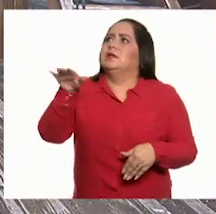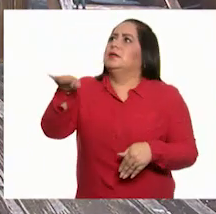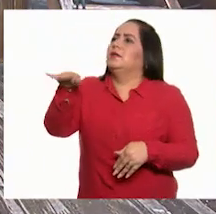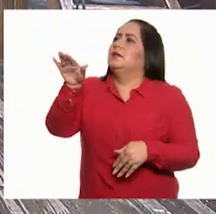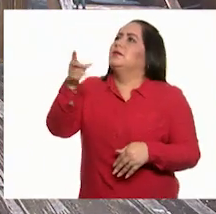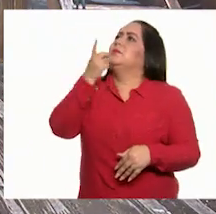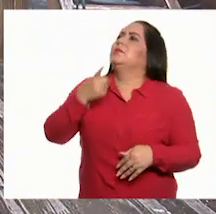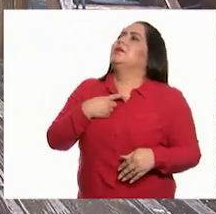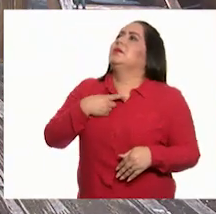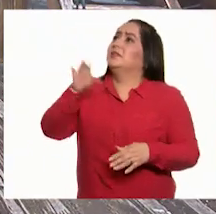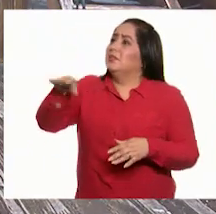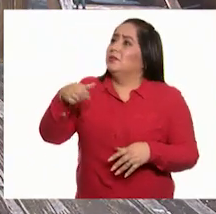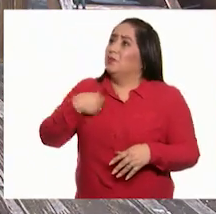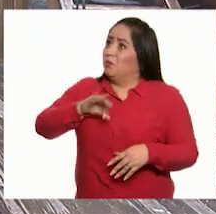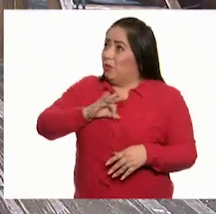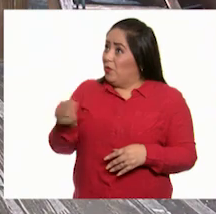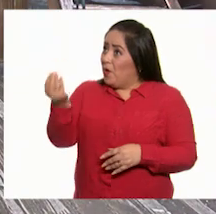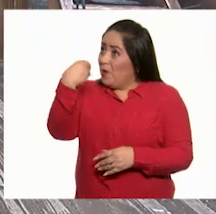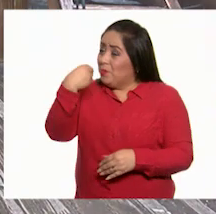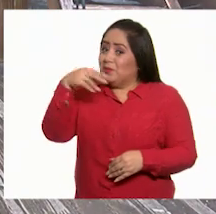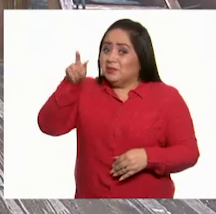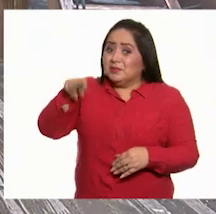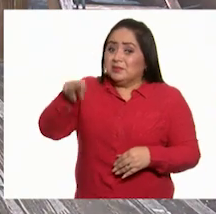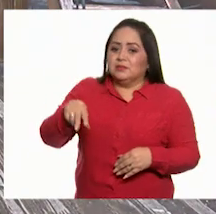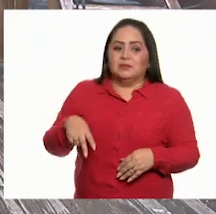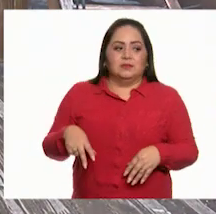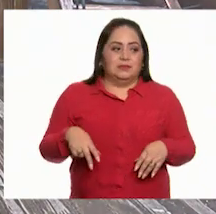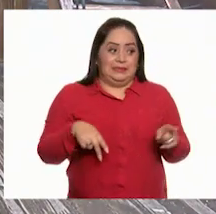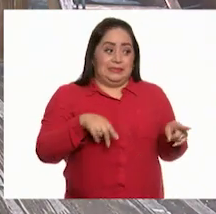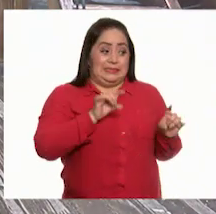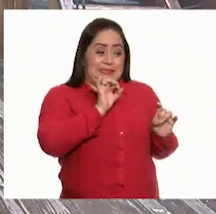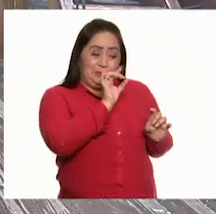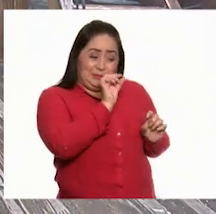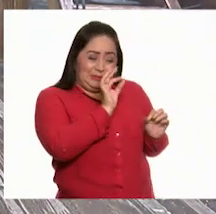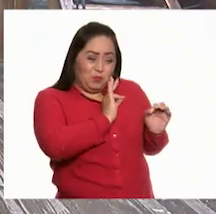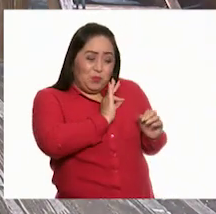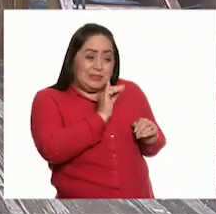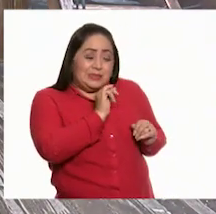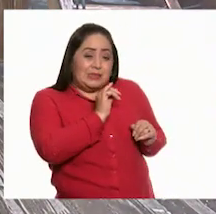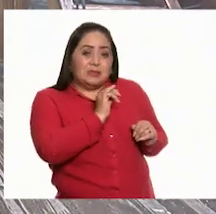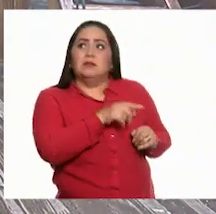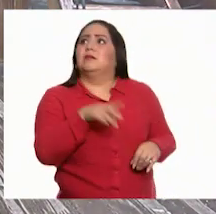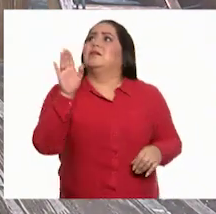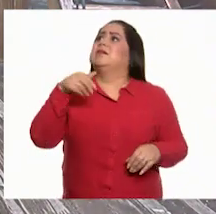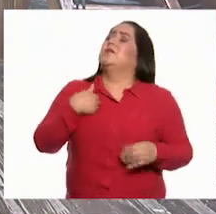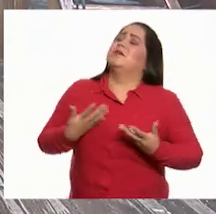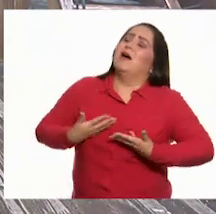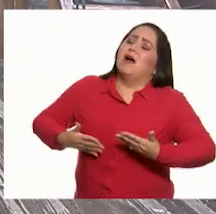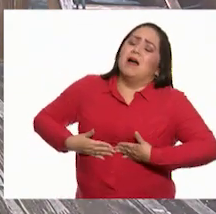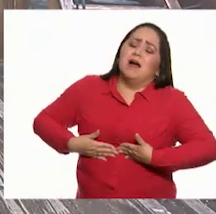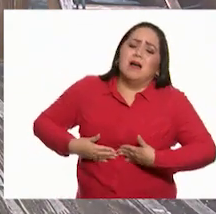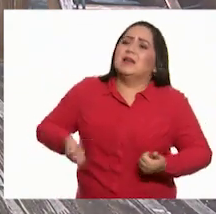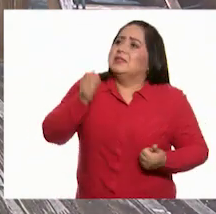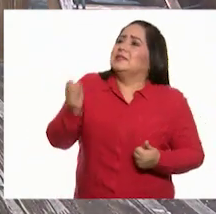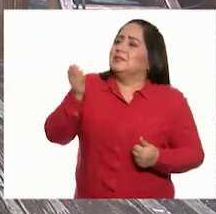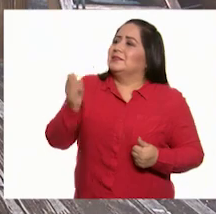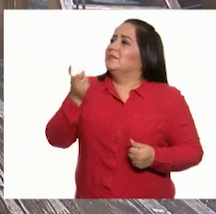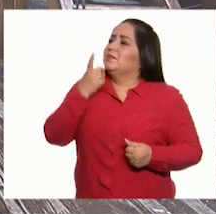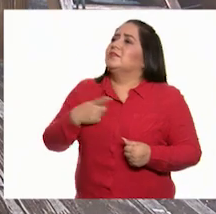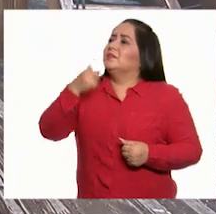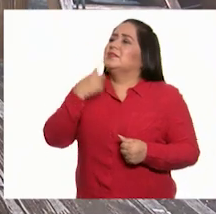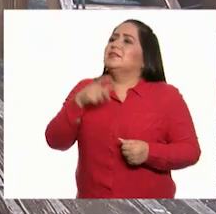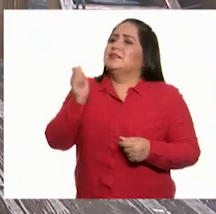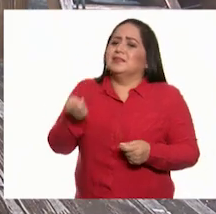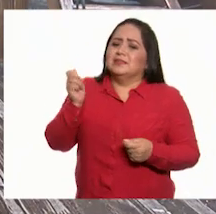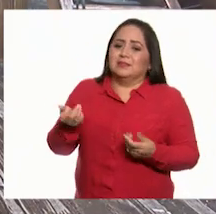No me digas que es algo que me puedo comer. Te estás acercando. ¡Ay! ¿Y yo con tanta hambre? ¿Qué es? ¿Qué es? Por favor,